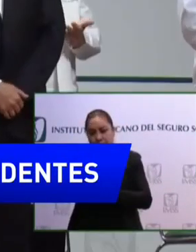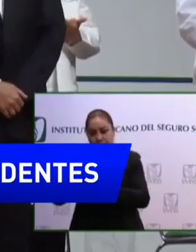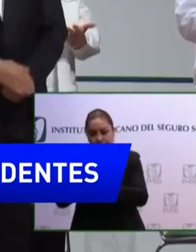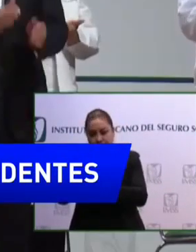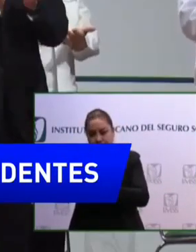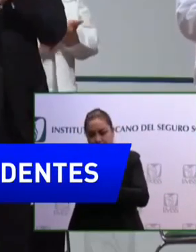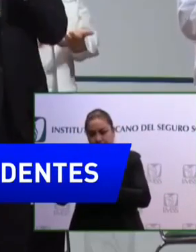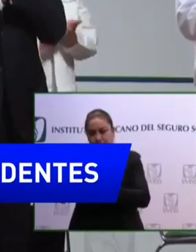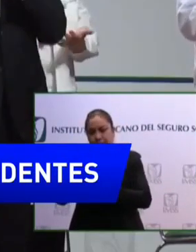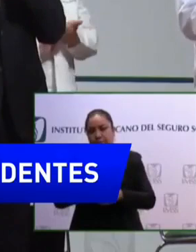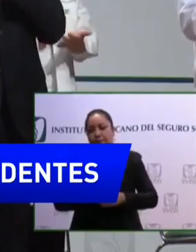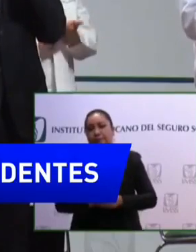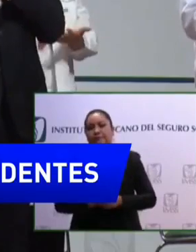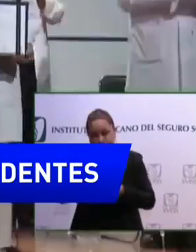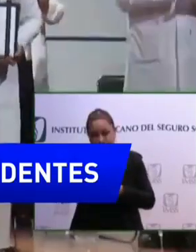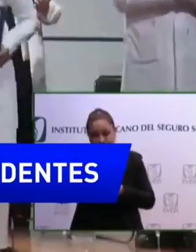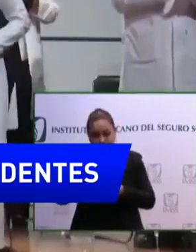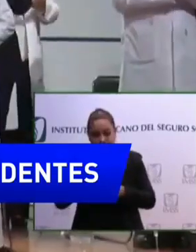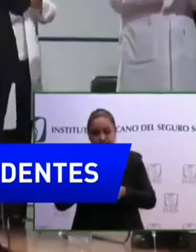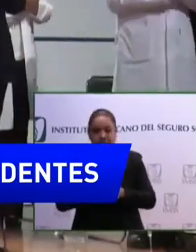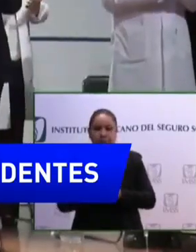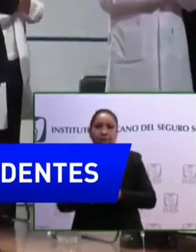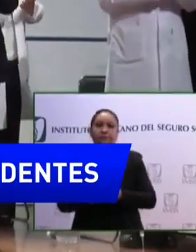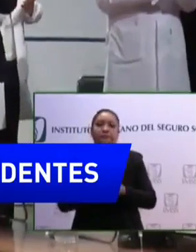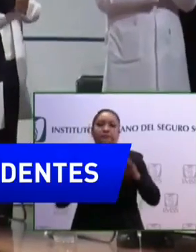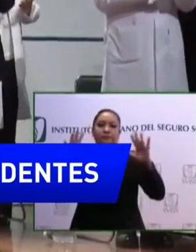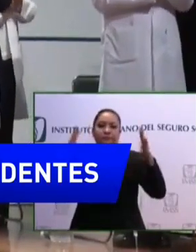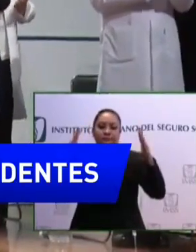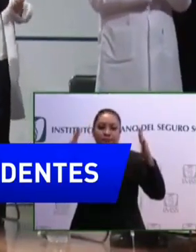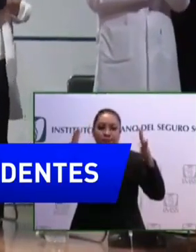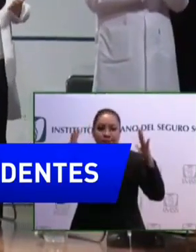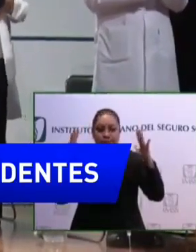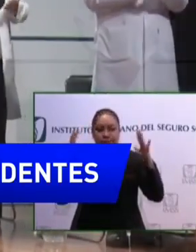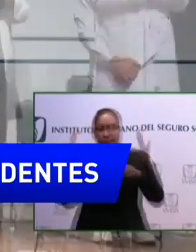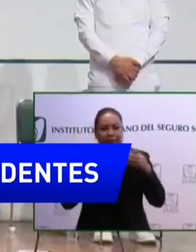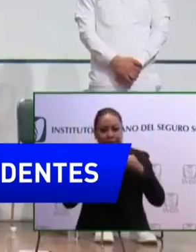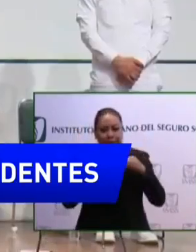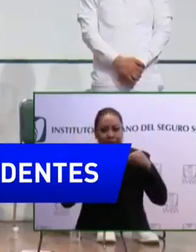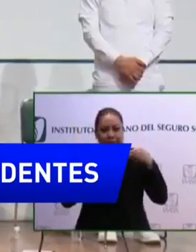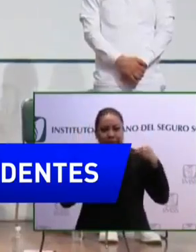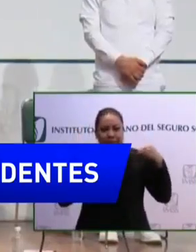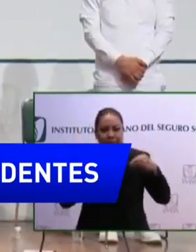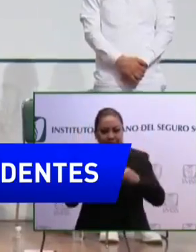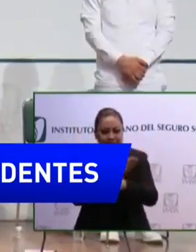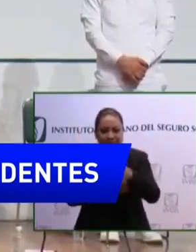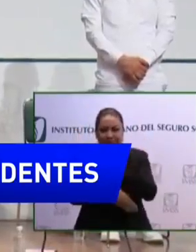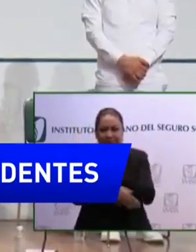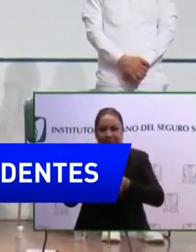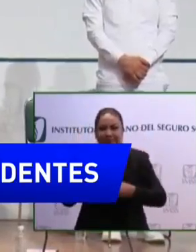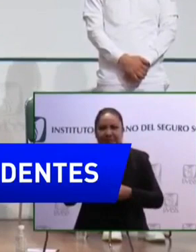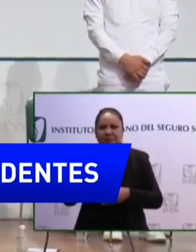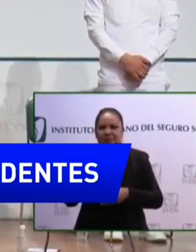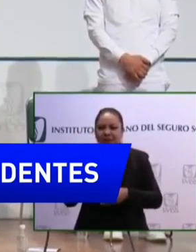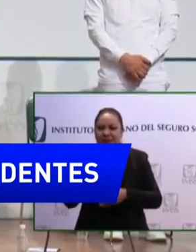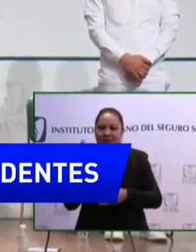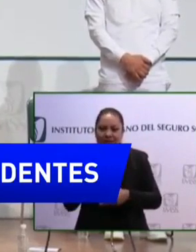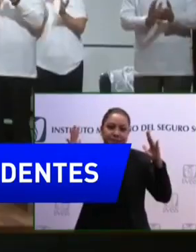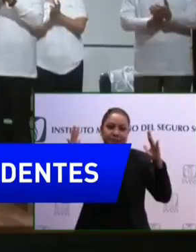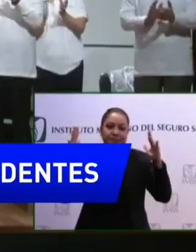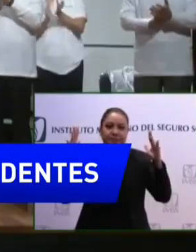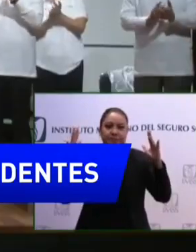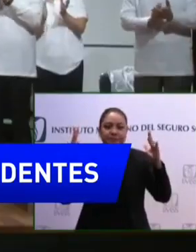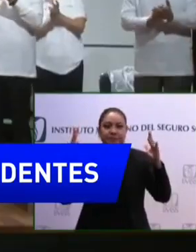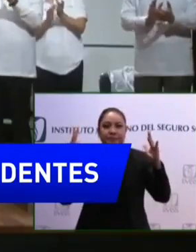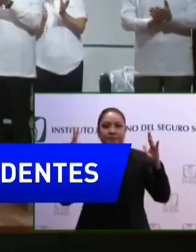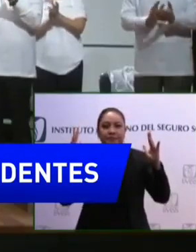de su historia, y espera contratar a 4.587 egresados residentes para reducir el déficit de médicos especialistas en el país. Esto